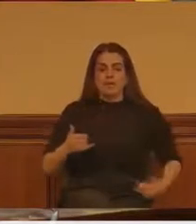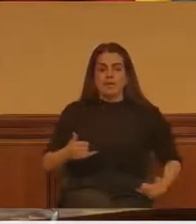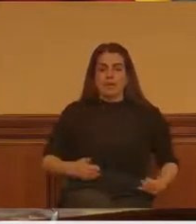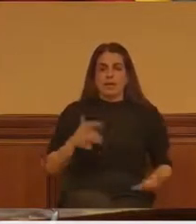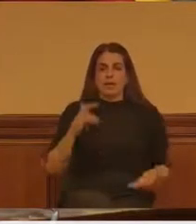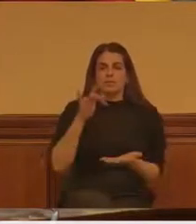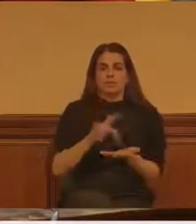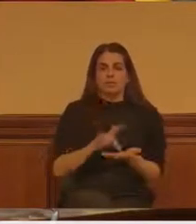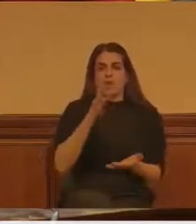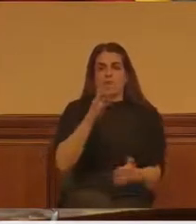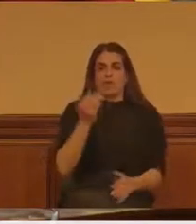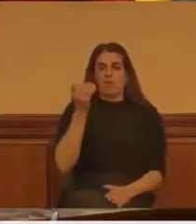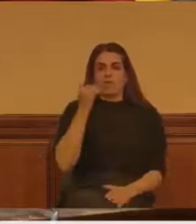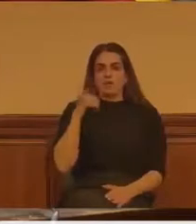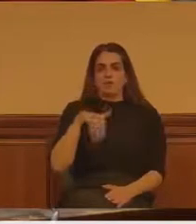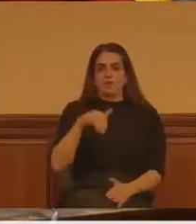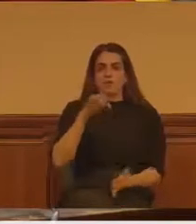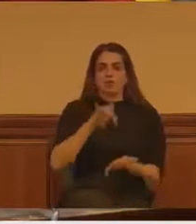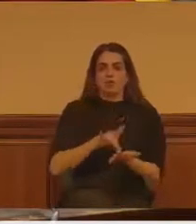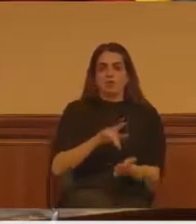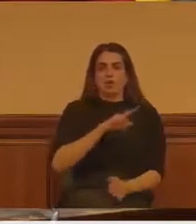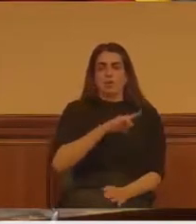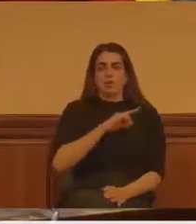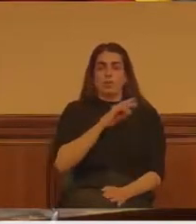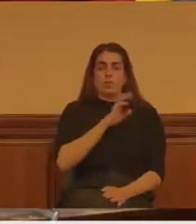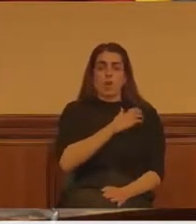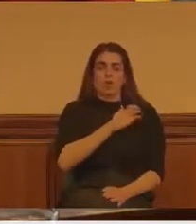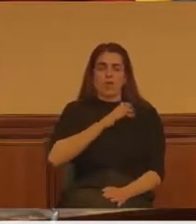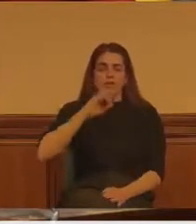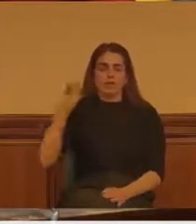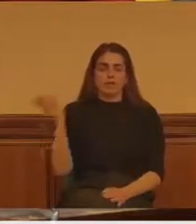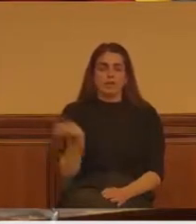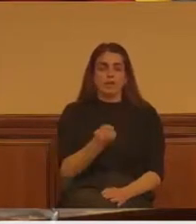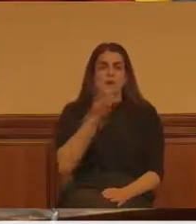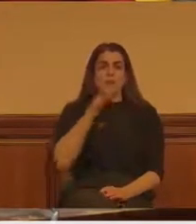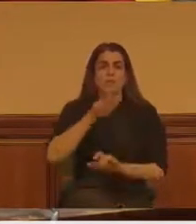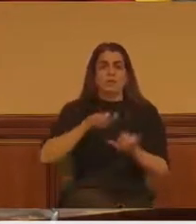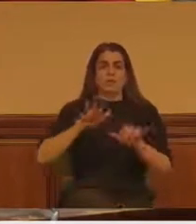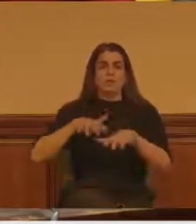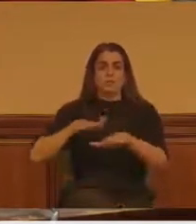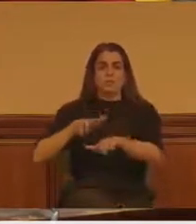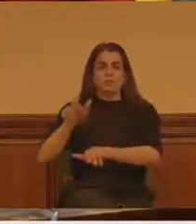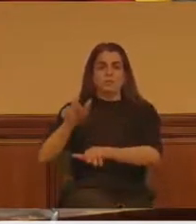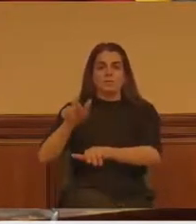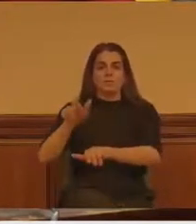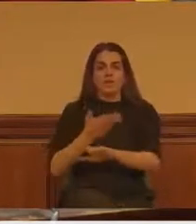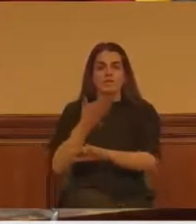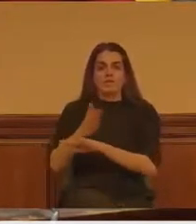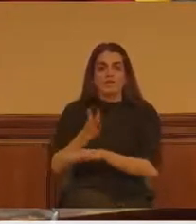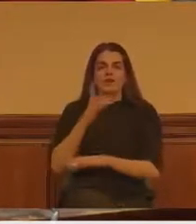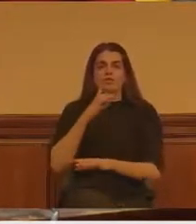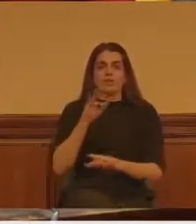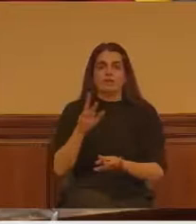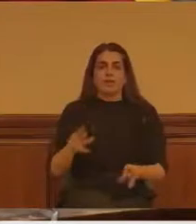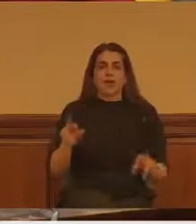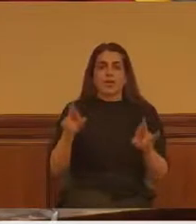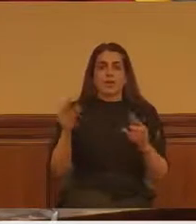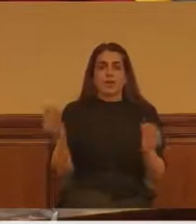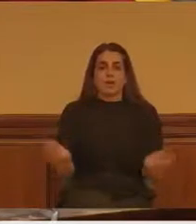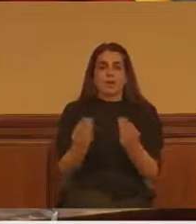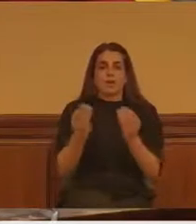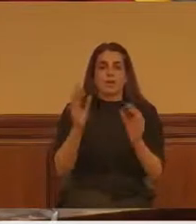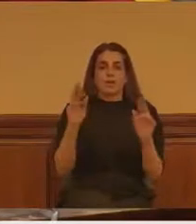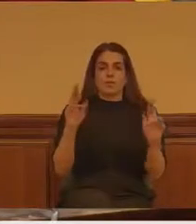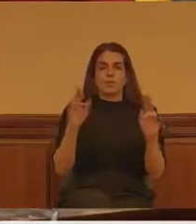en estas fechas, tanto a los cuerpos y fuerzas de seguridad como a manifestantes. Pero no puedo felicitar en su conjunto a las fuerzas y